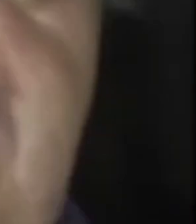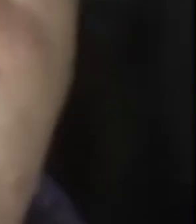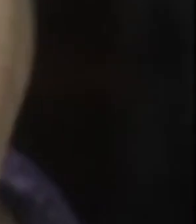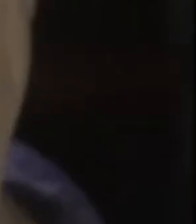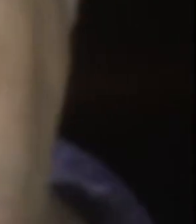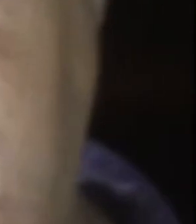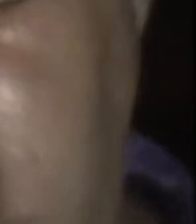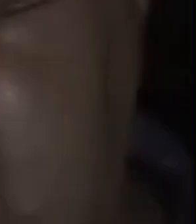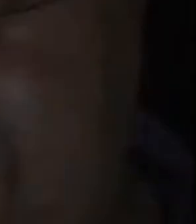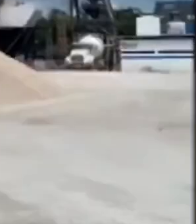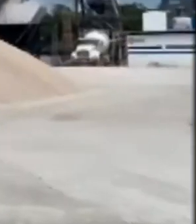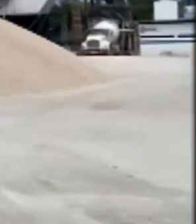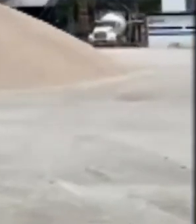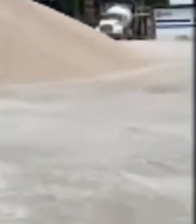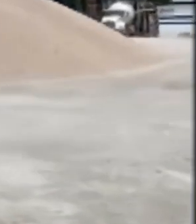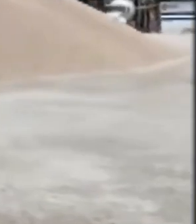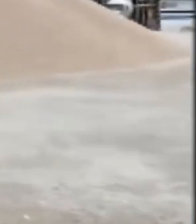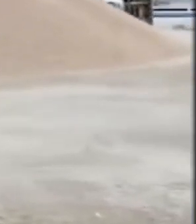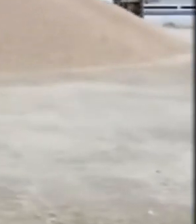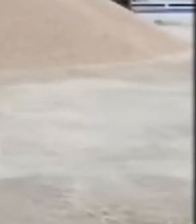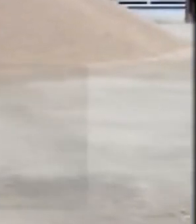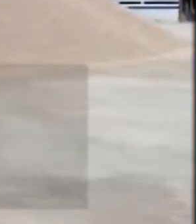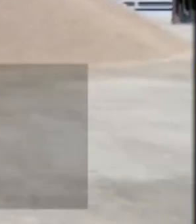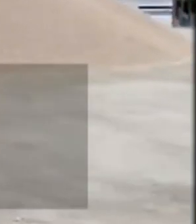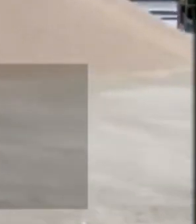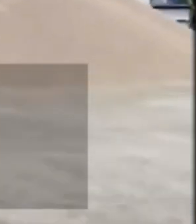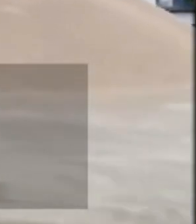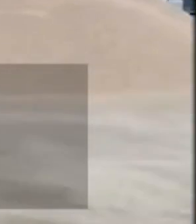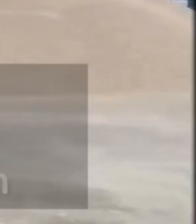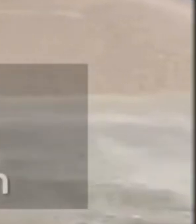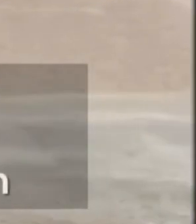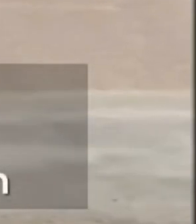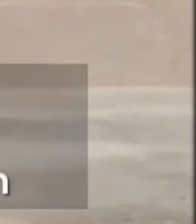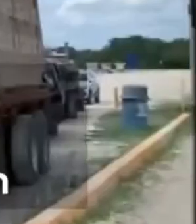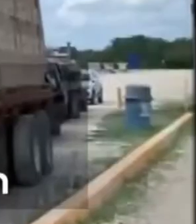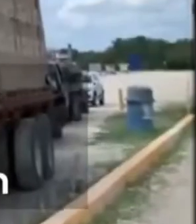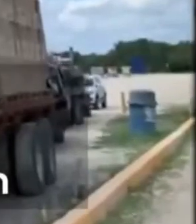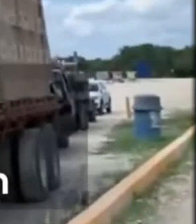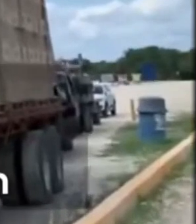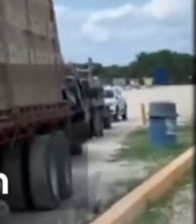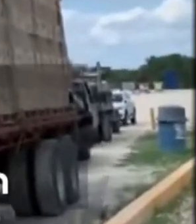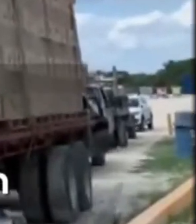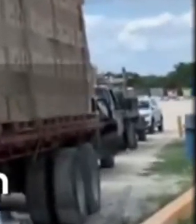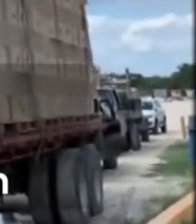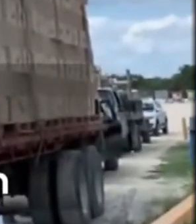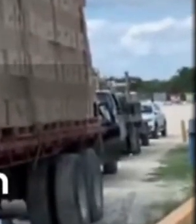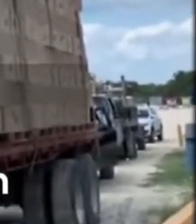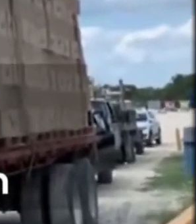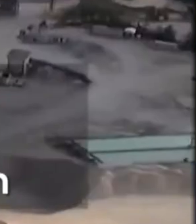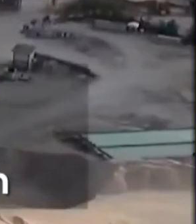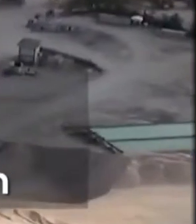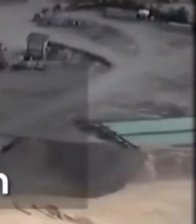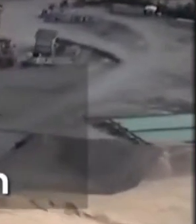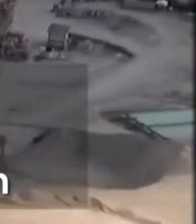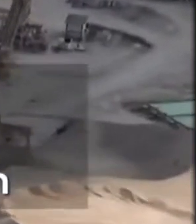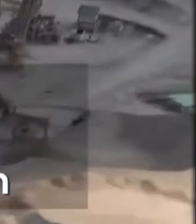naturales como pudieran ser cavernas en 2017 y 2018 tras una inspección la profepa determinó que